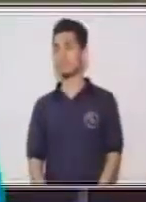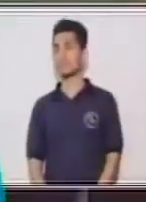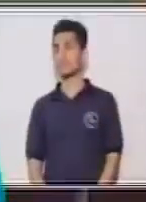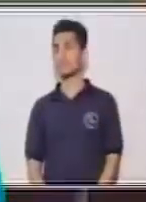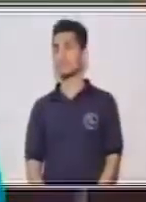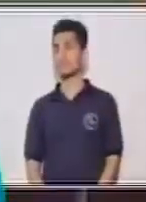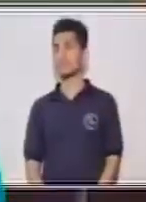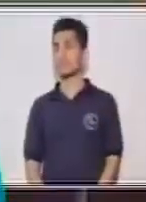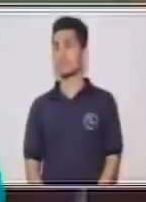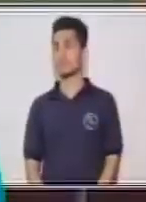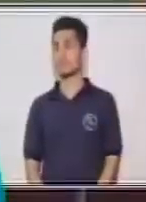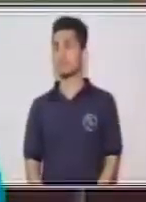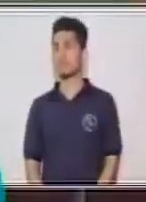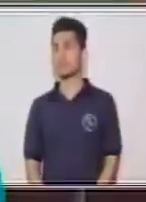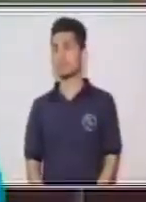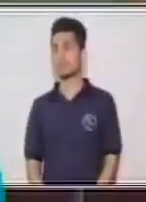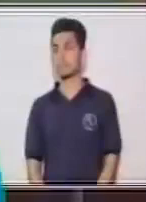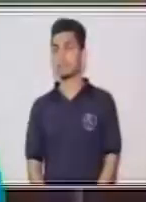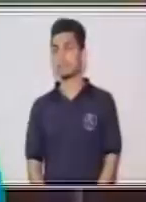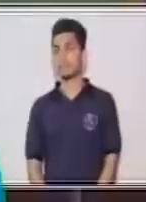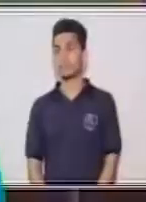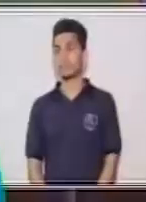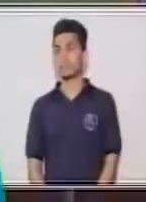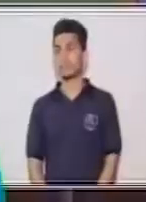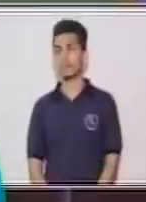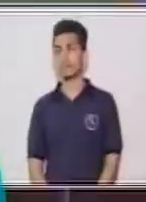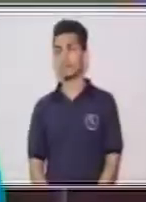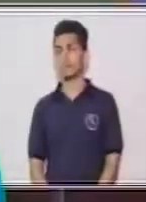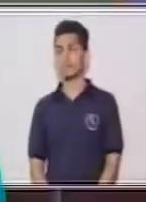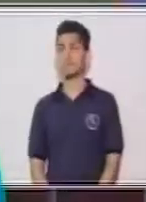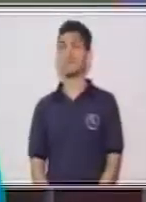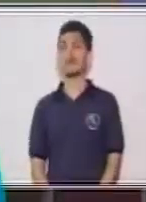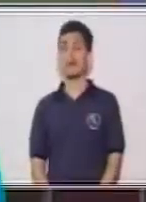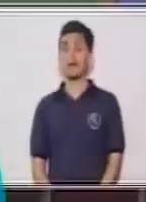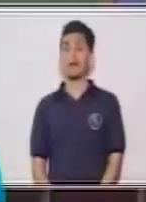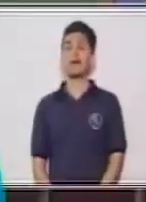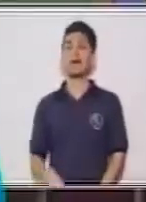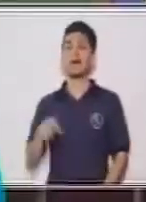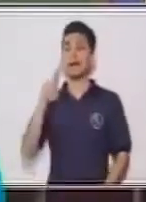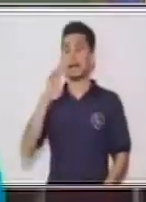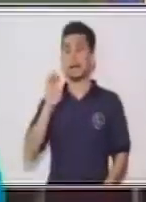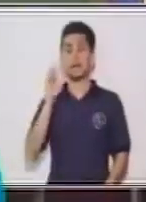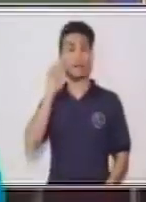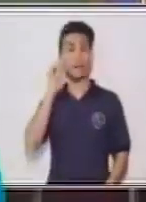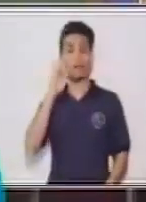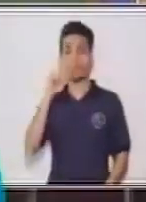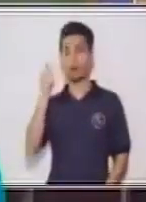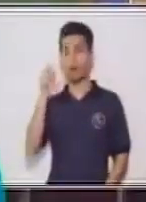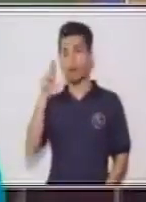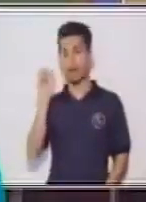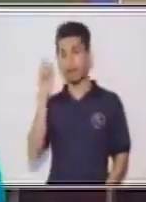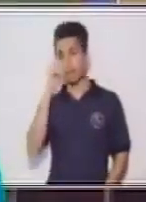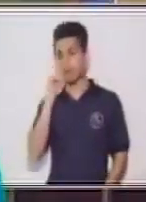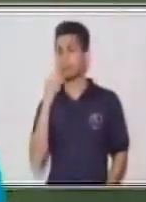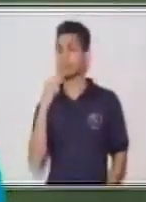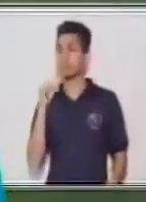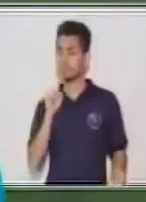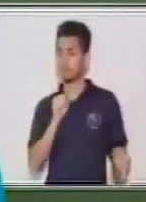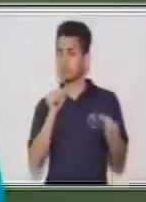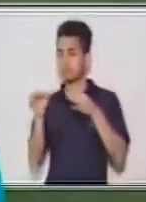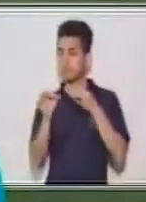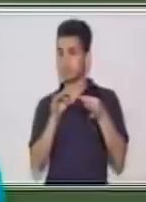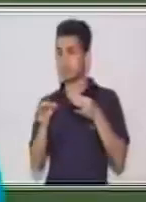regulares, podríamos explicar que dentro de estos están aquellos que